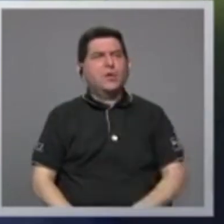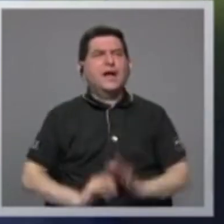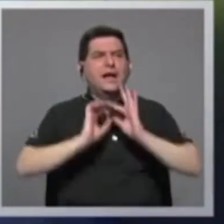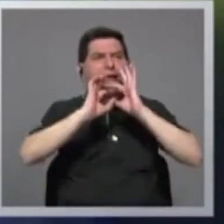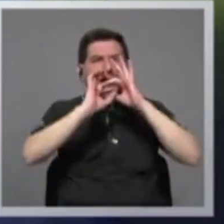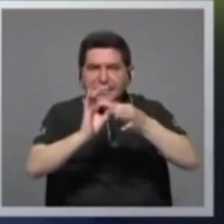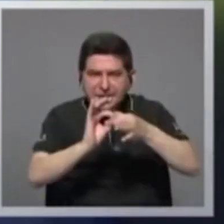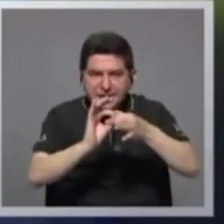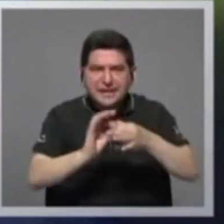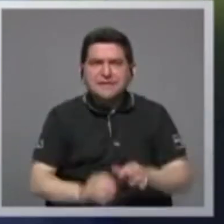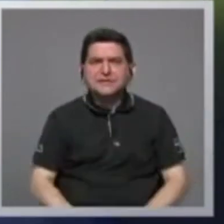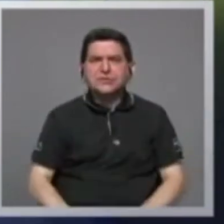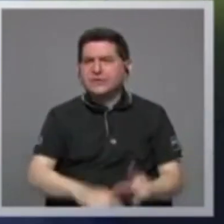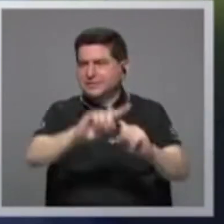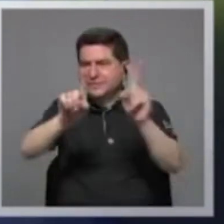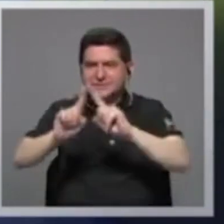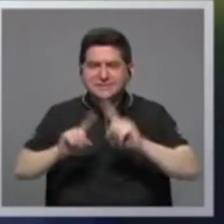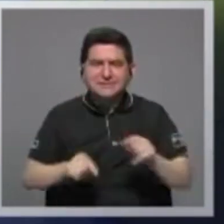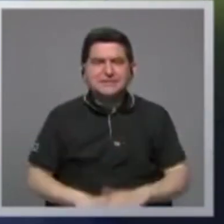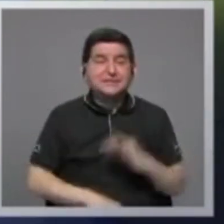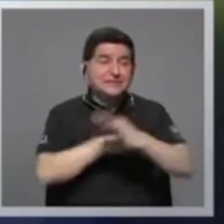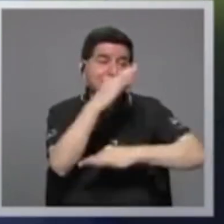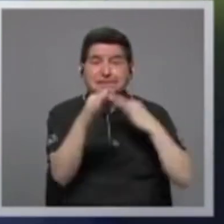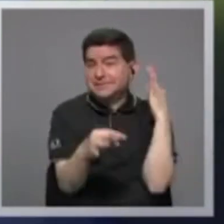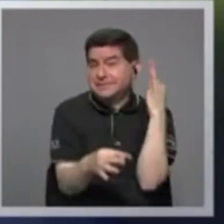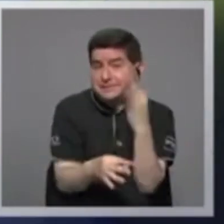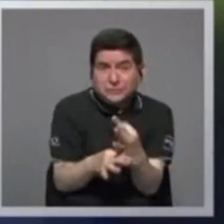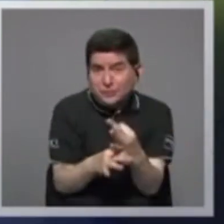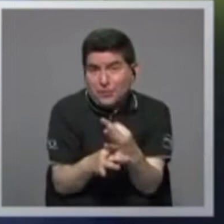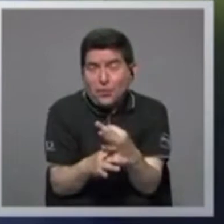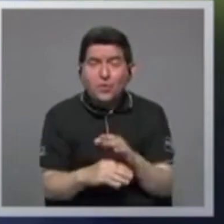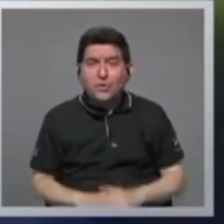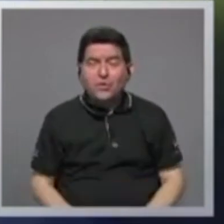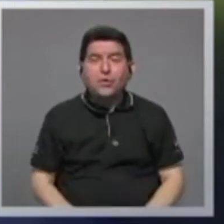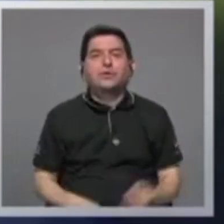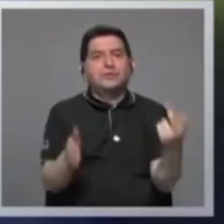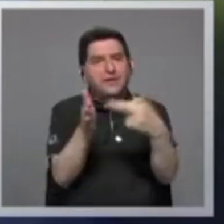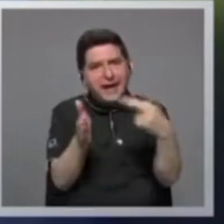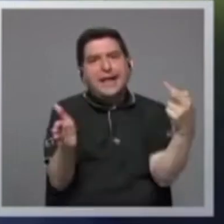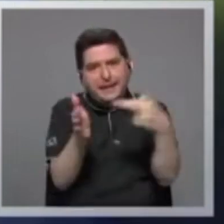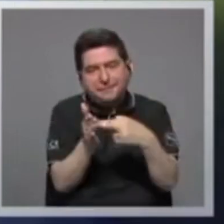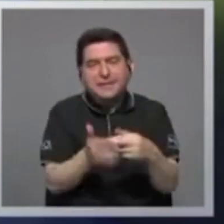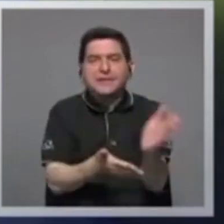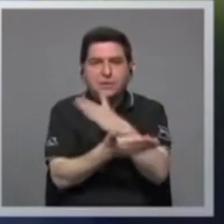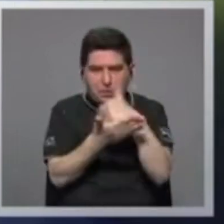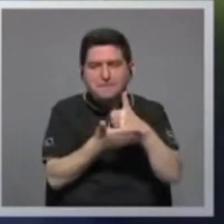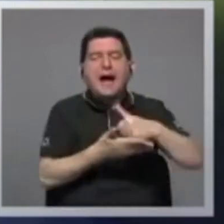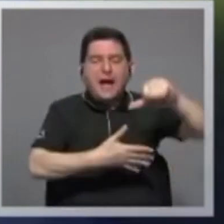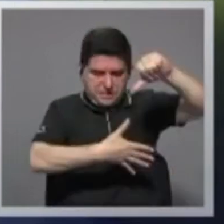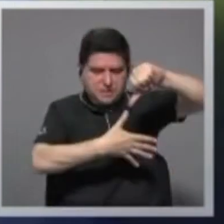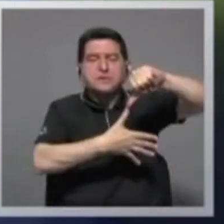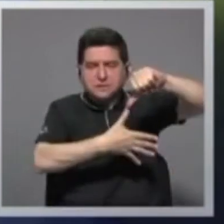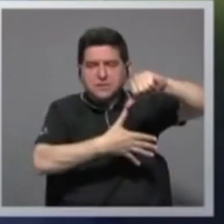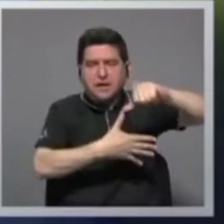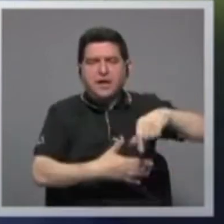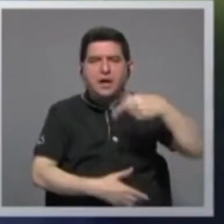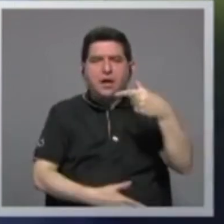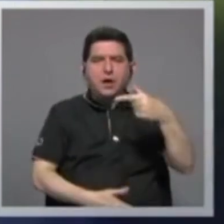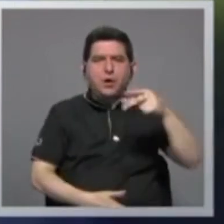también de relaciones, de suerte que, repito, siendo parte de Sudamérica, Guyana,